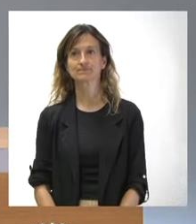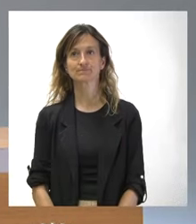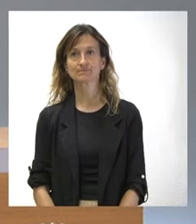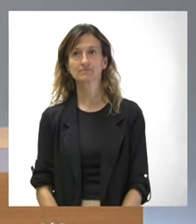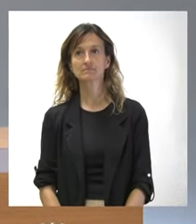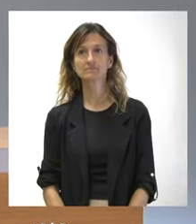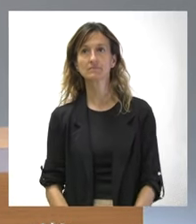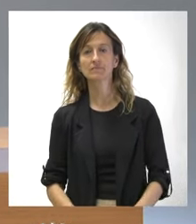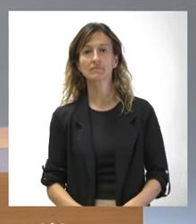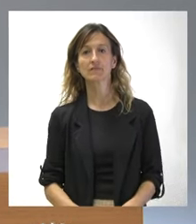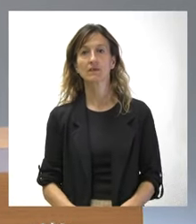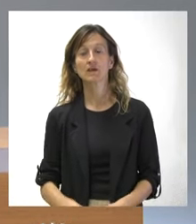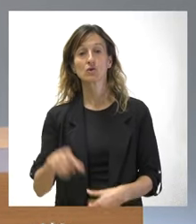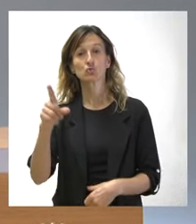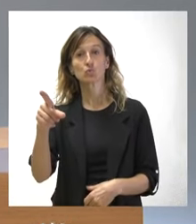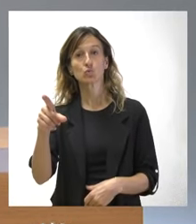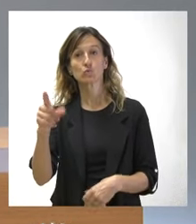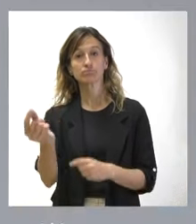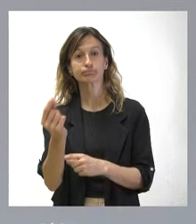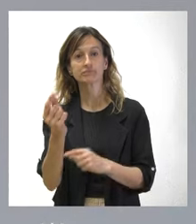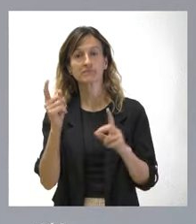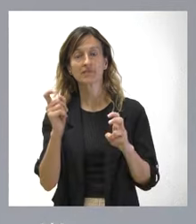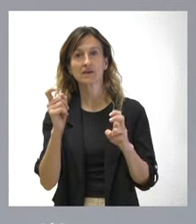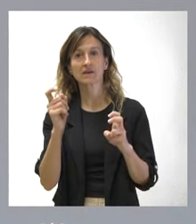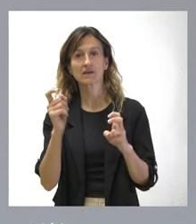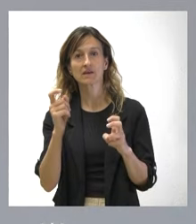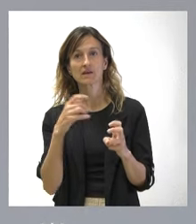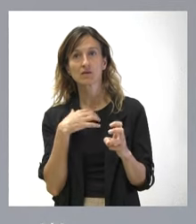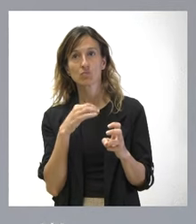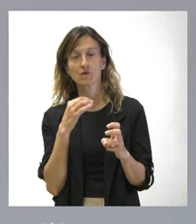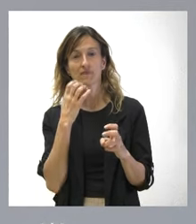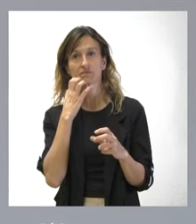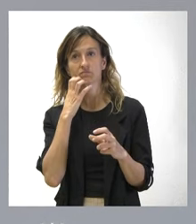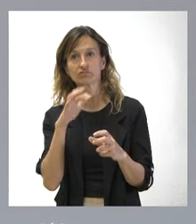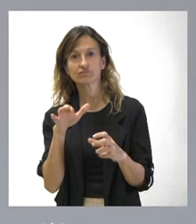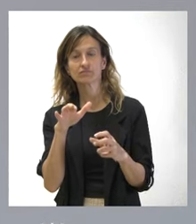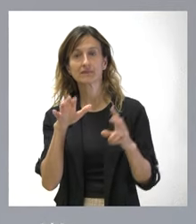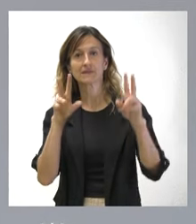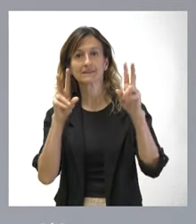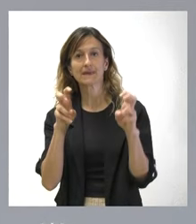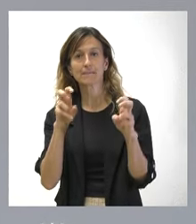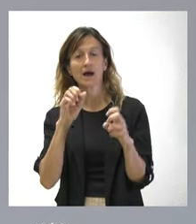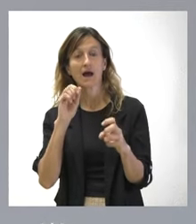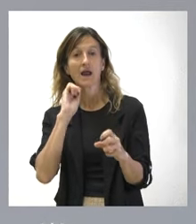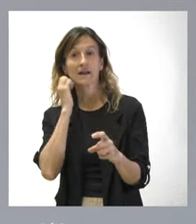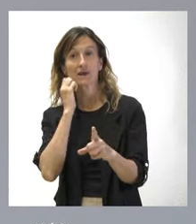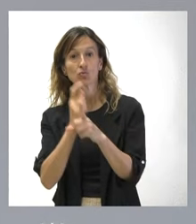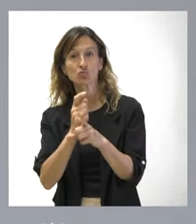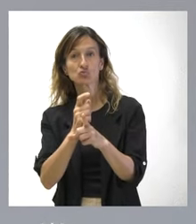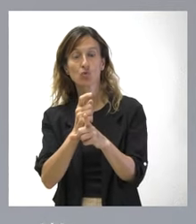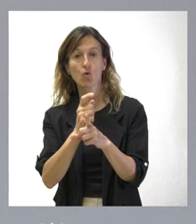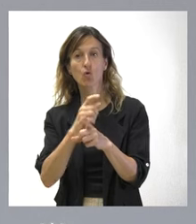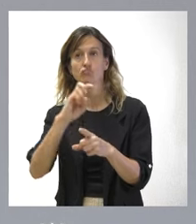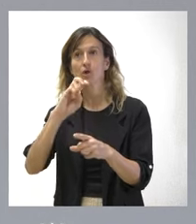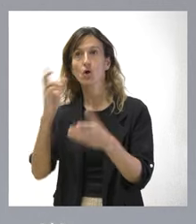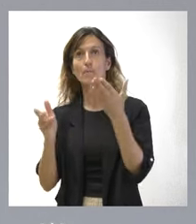Sobre lo que comentaba de la posible especularidad desde el recurso del Gobierno autonómico respecto a